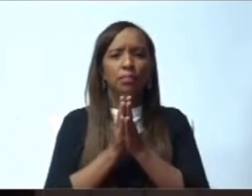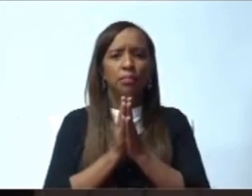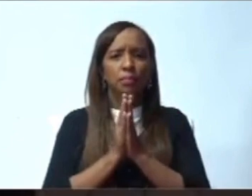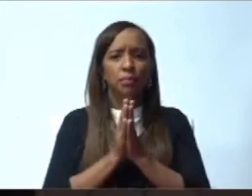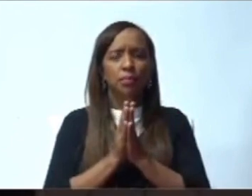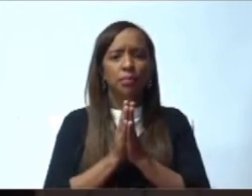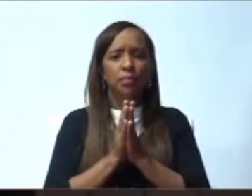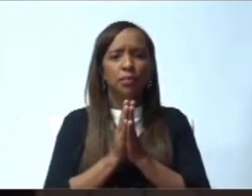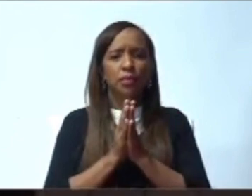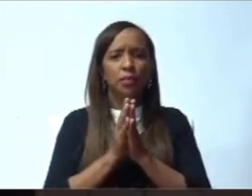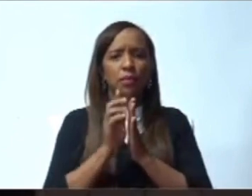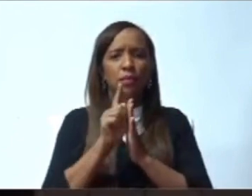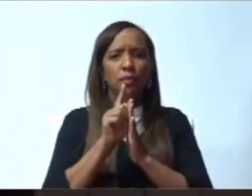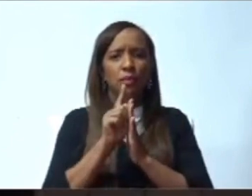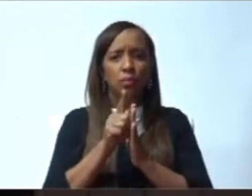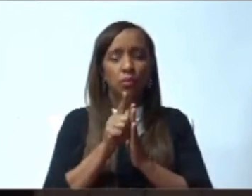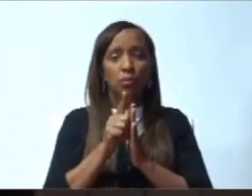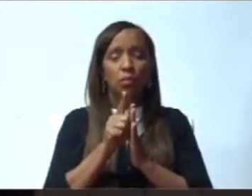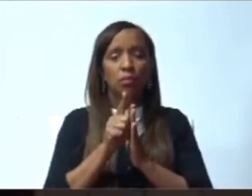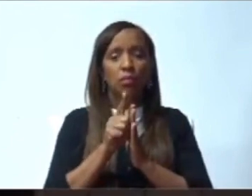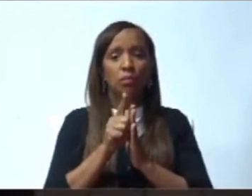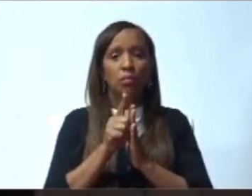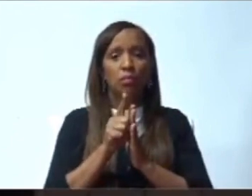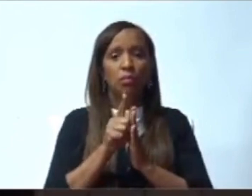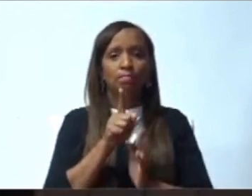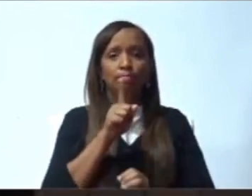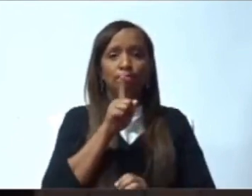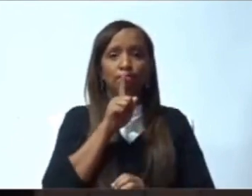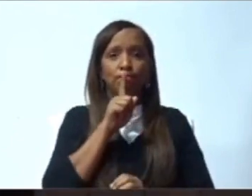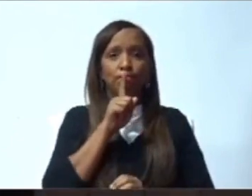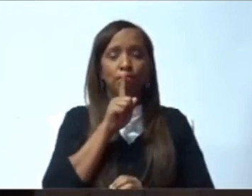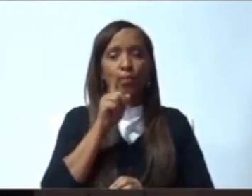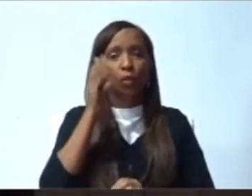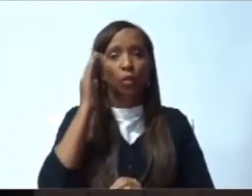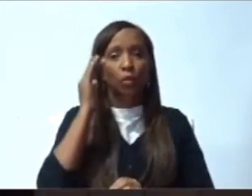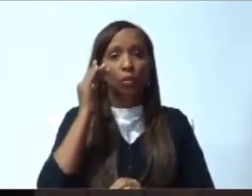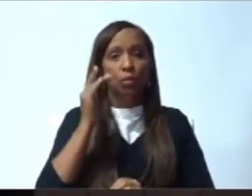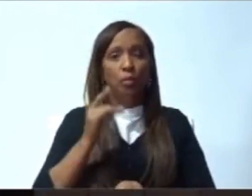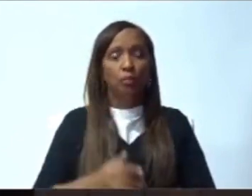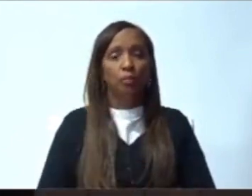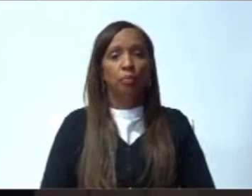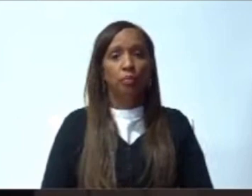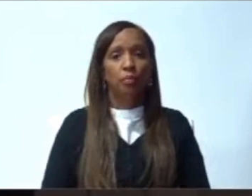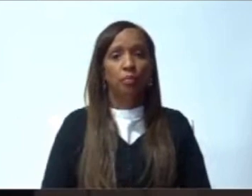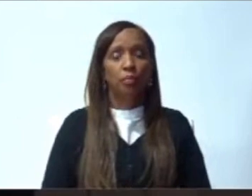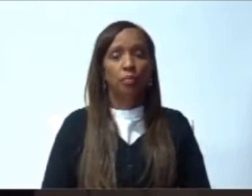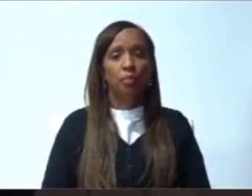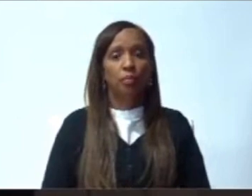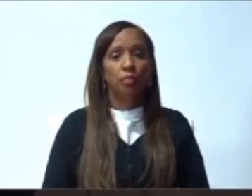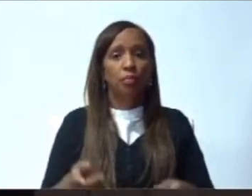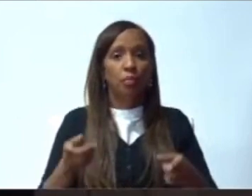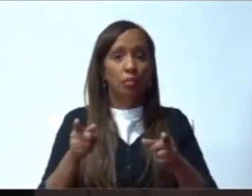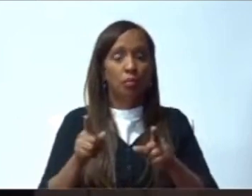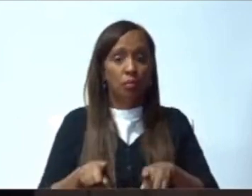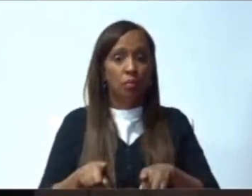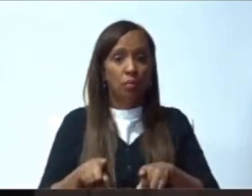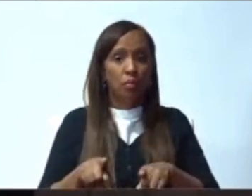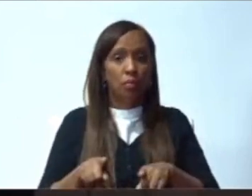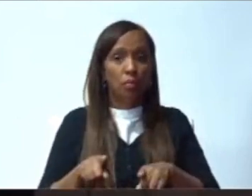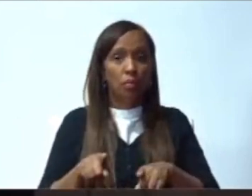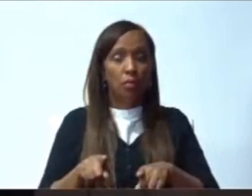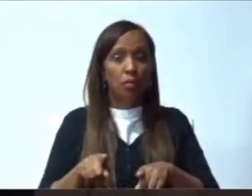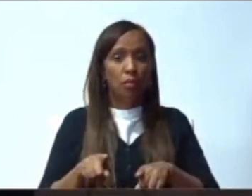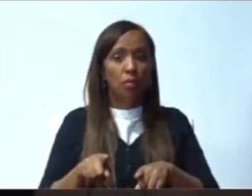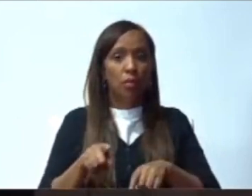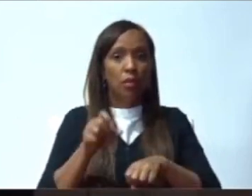propietario en San Pedro de Macorí, un fundador de la